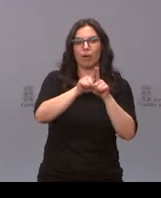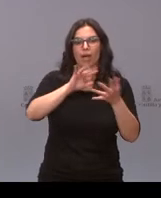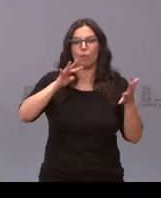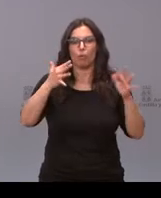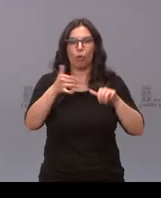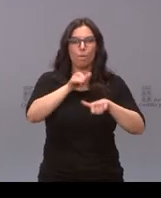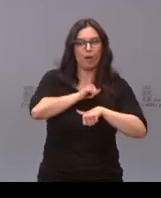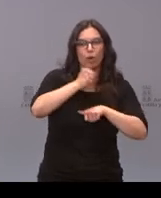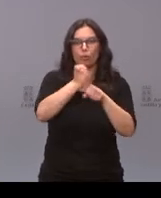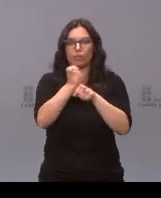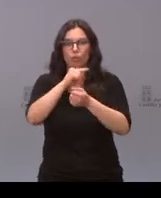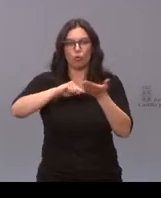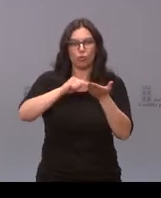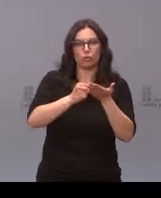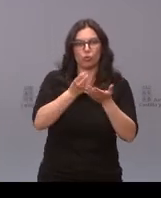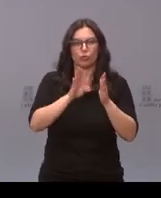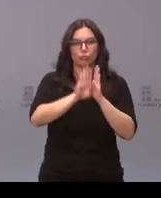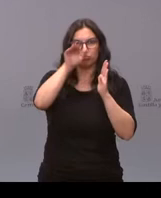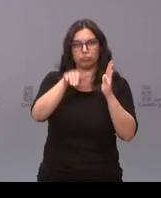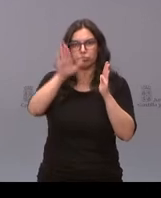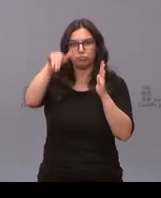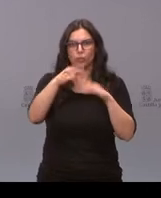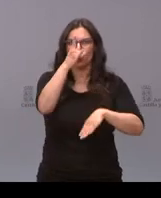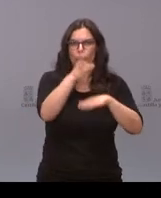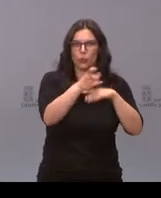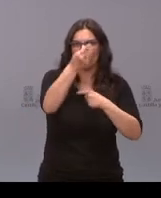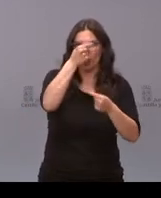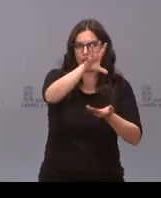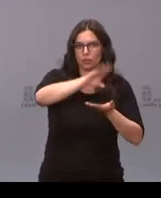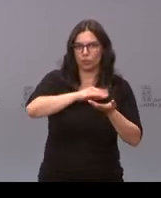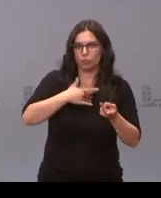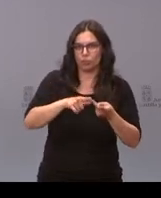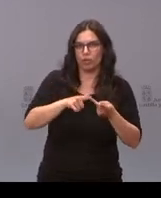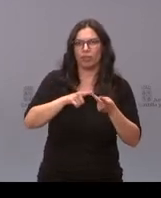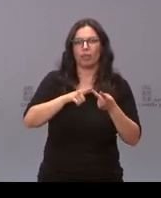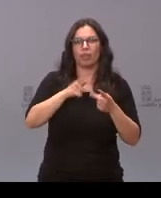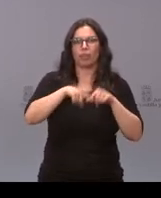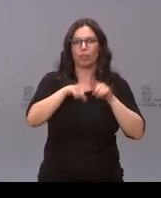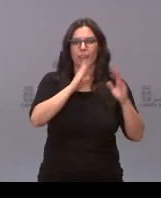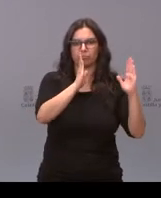en nuestra comunidad, exportar los datos, verlo por edades.